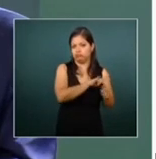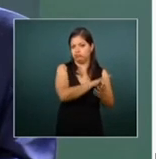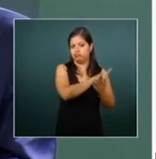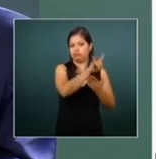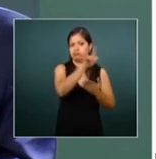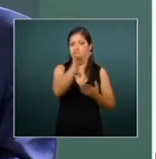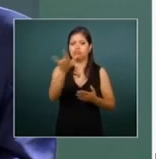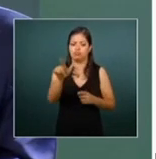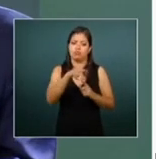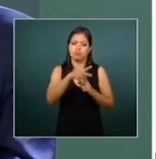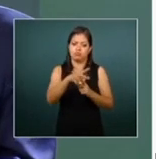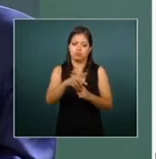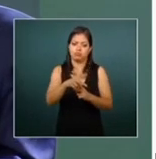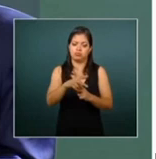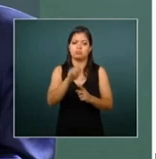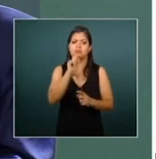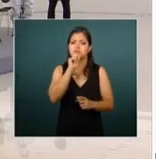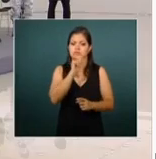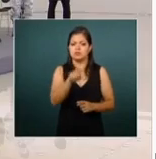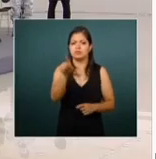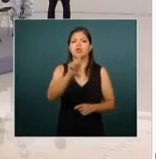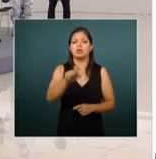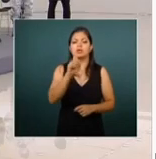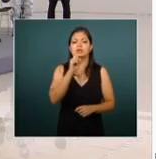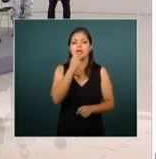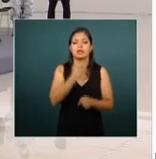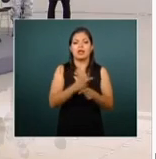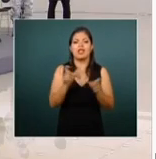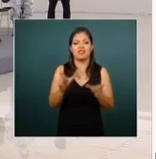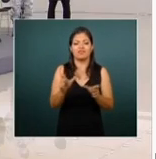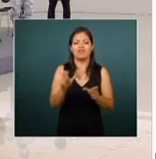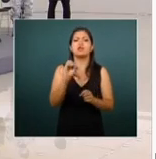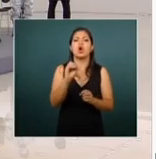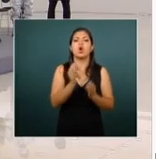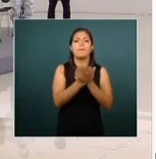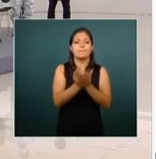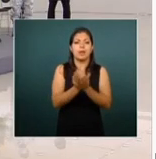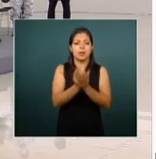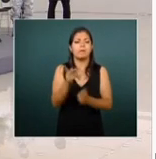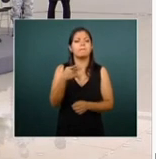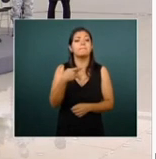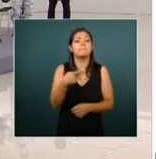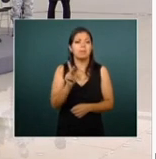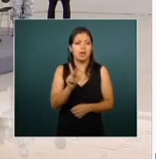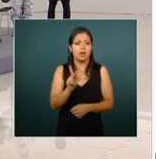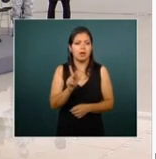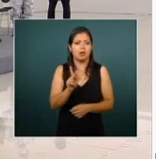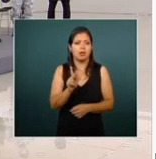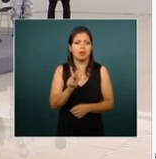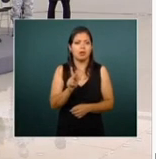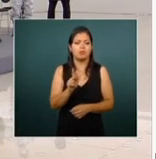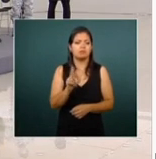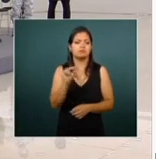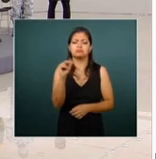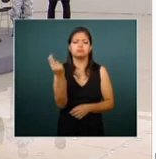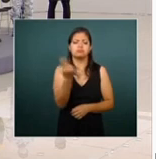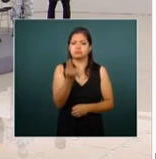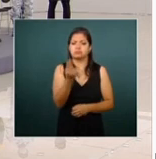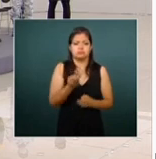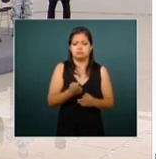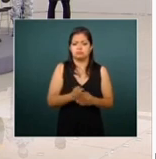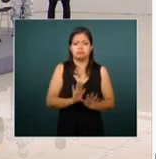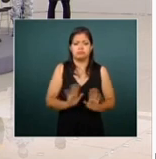la Secretaría de la Defensa o de Marina pero no es necesario